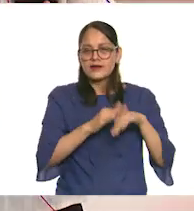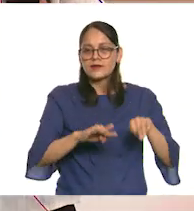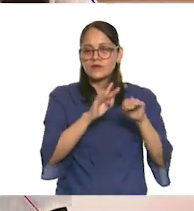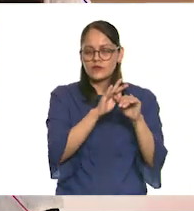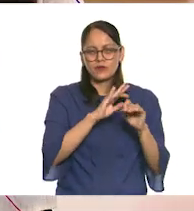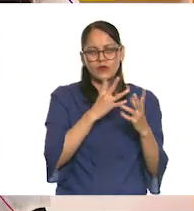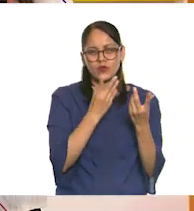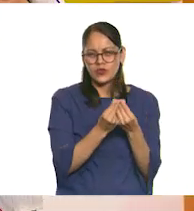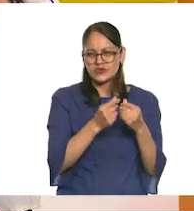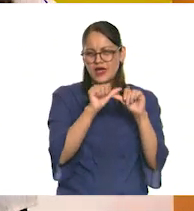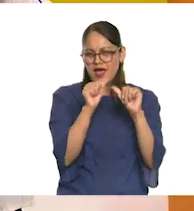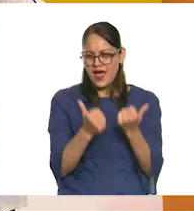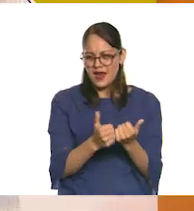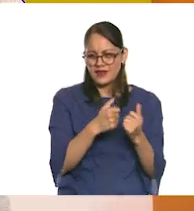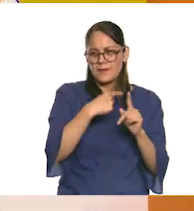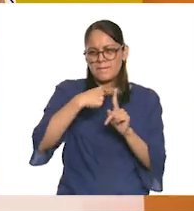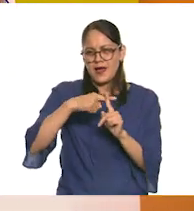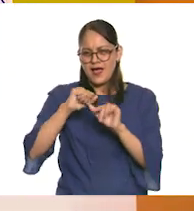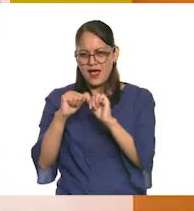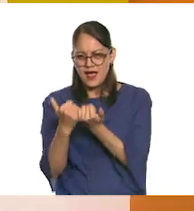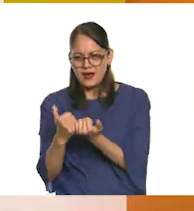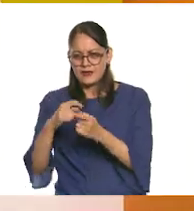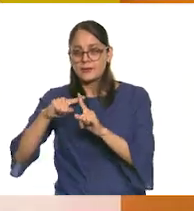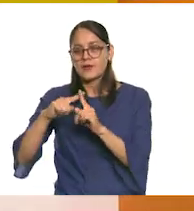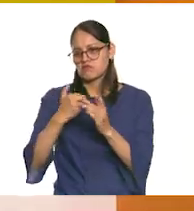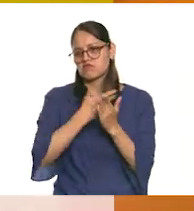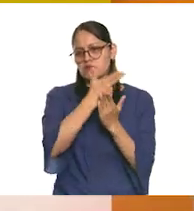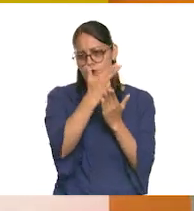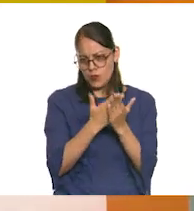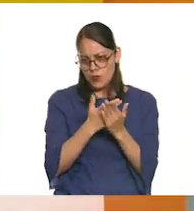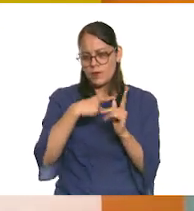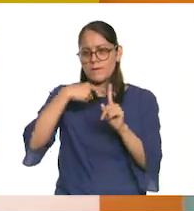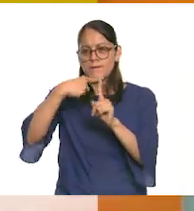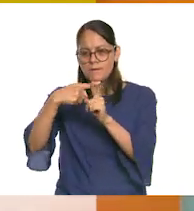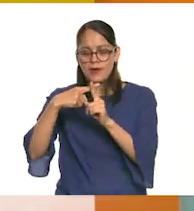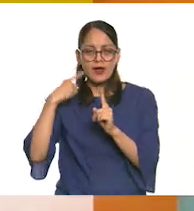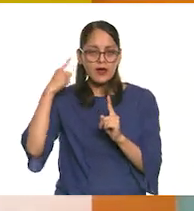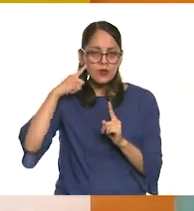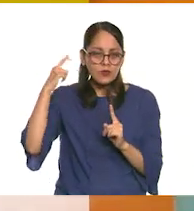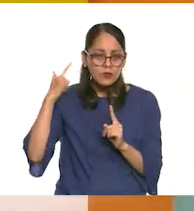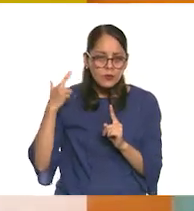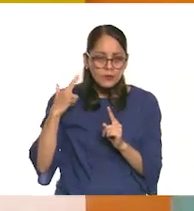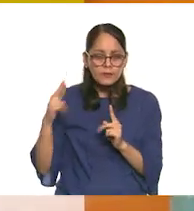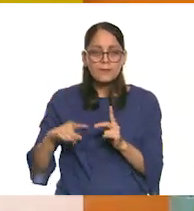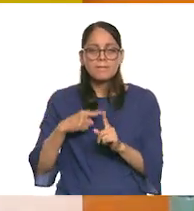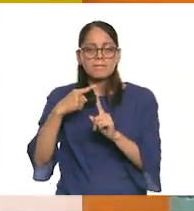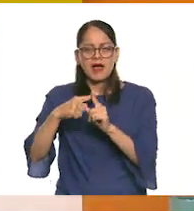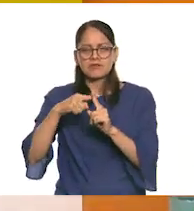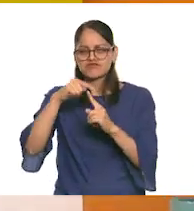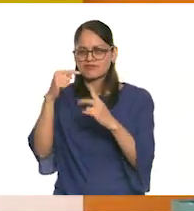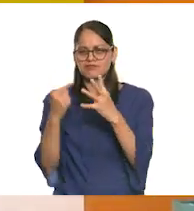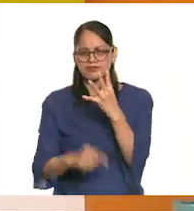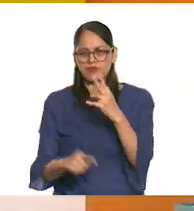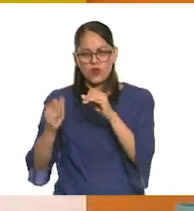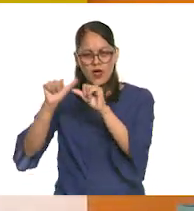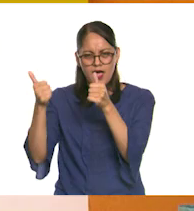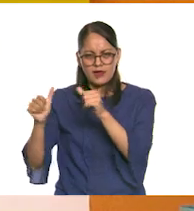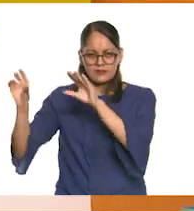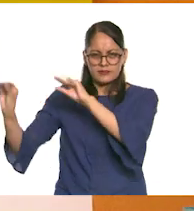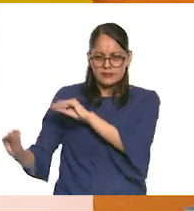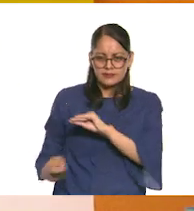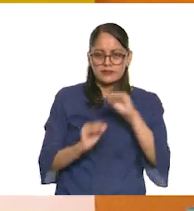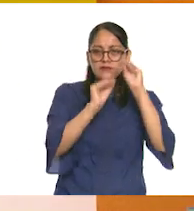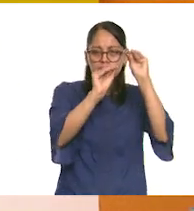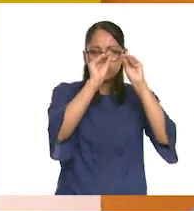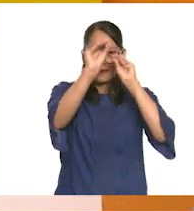suma de muchas artes. Hay elementos de dibujos, hay elementos sonoros, hay varios elementos de otras artes que nos ayudan